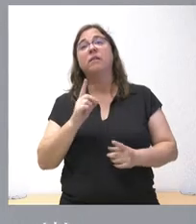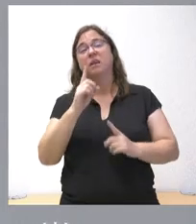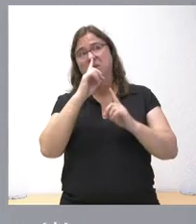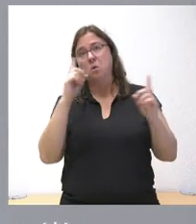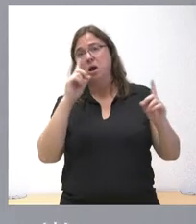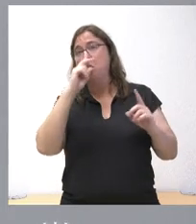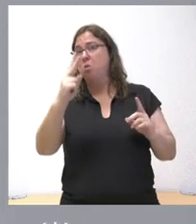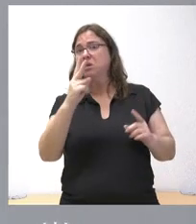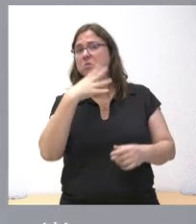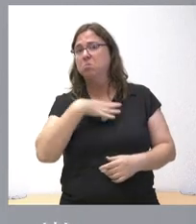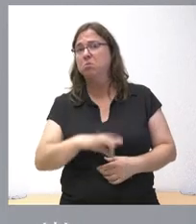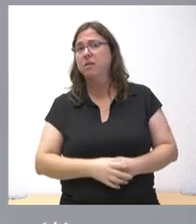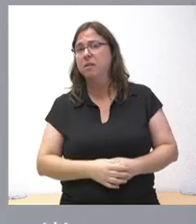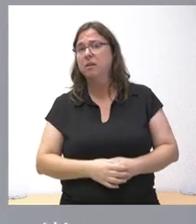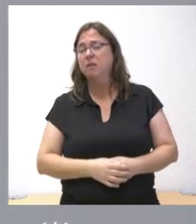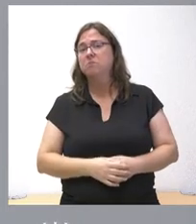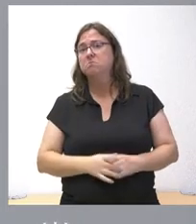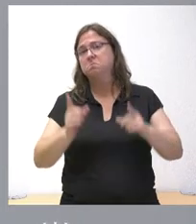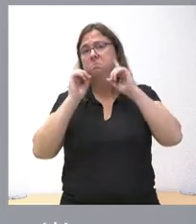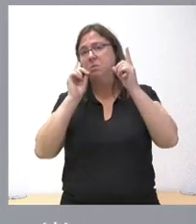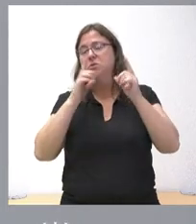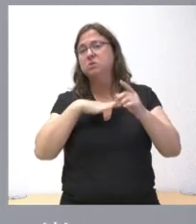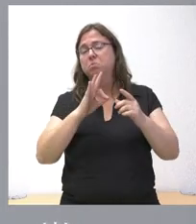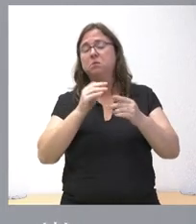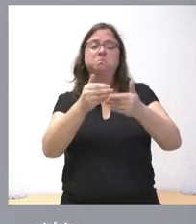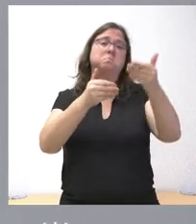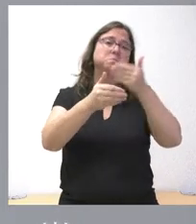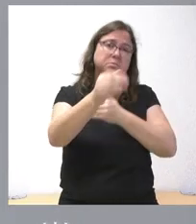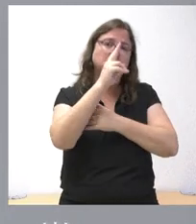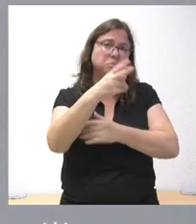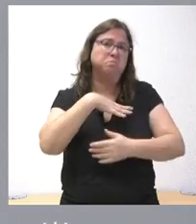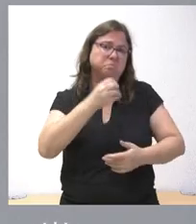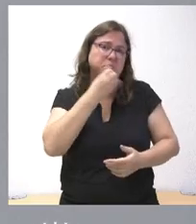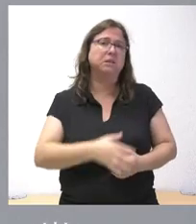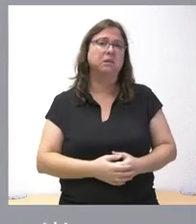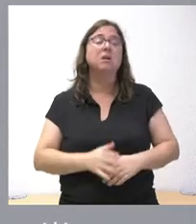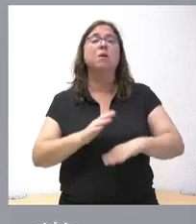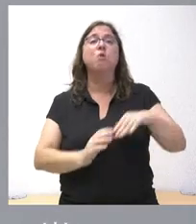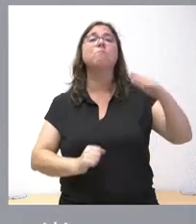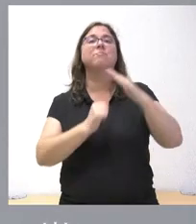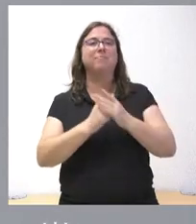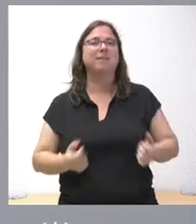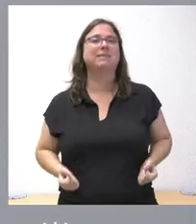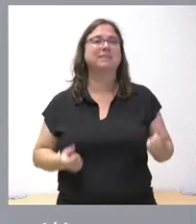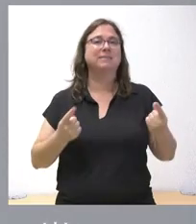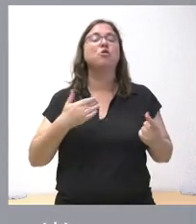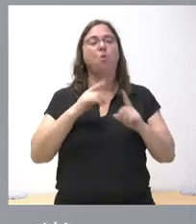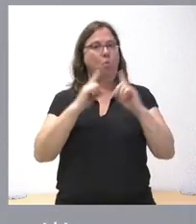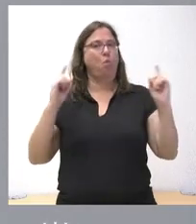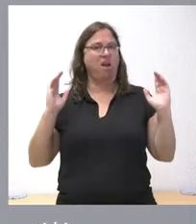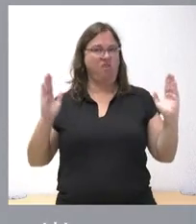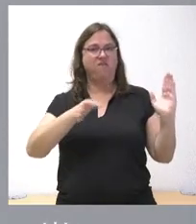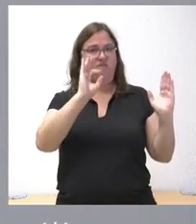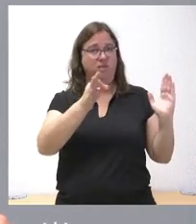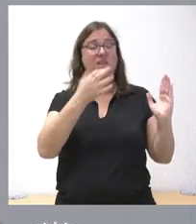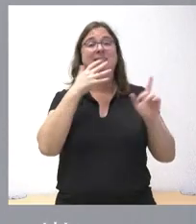nos ha parecido razonable también el dar esta visión, porque es verdad que el techo de gasto solamente es un ejercicio económico y al